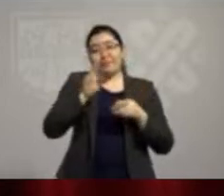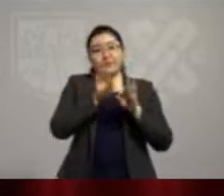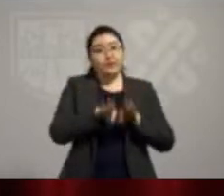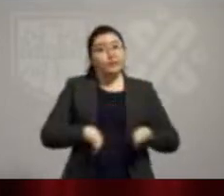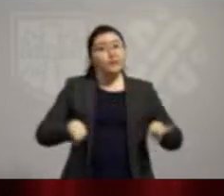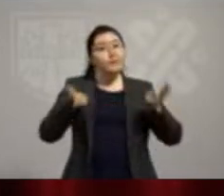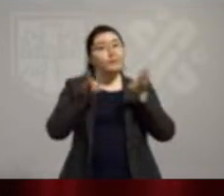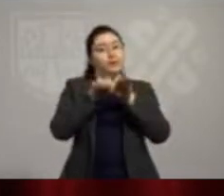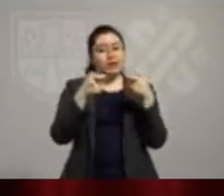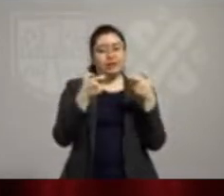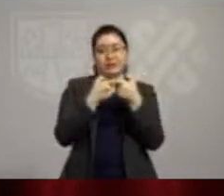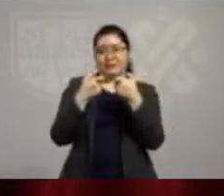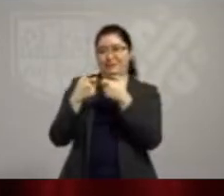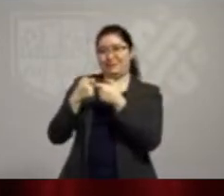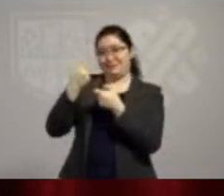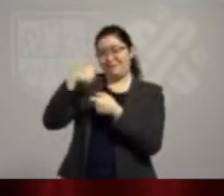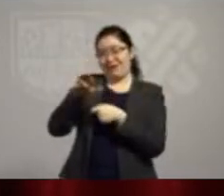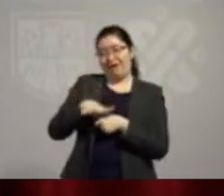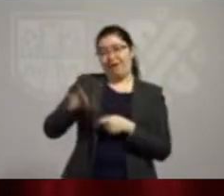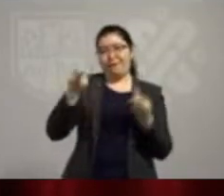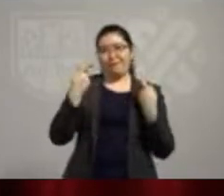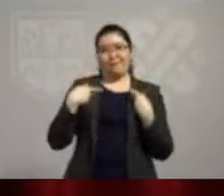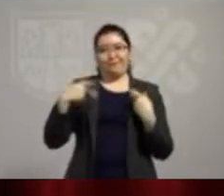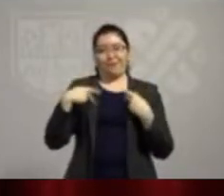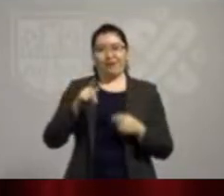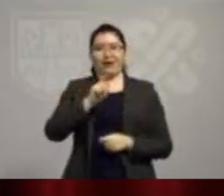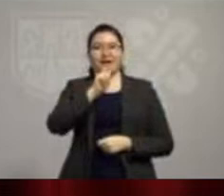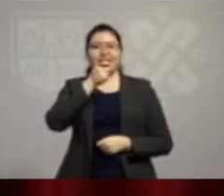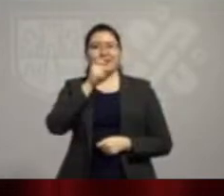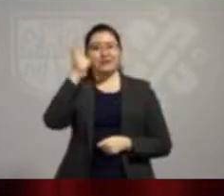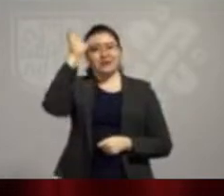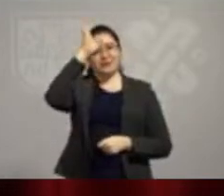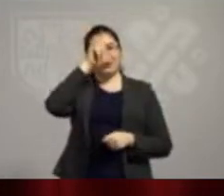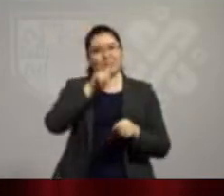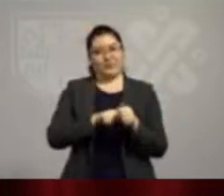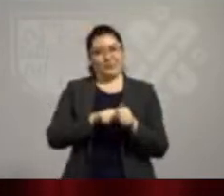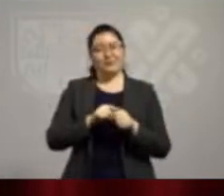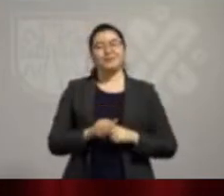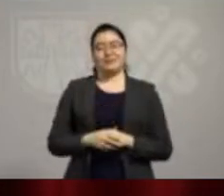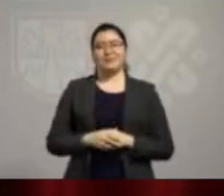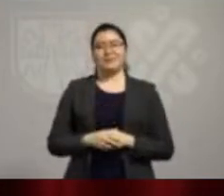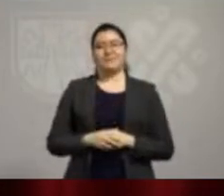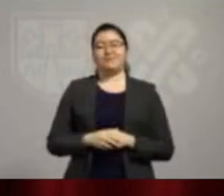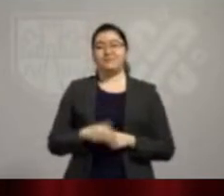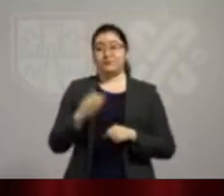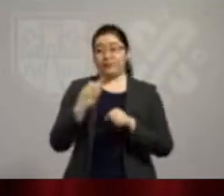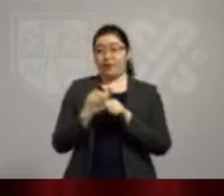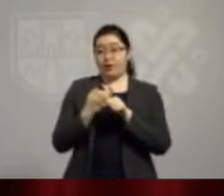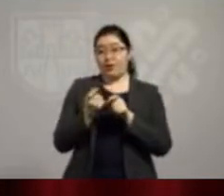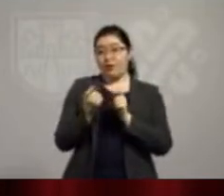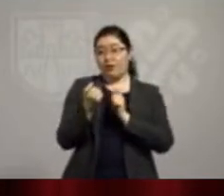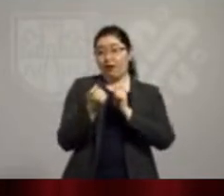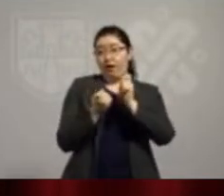actividad económica de un sector muy importante de la población, que es la cultura. Entonces, con estrictas medidas